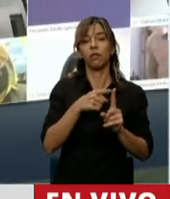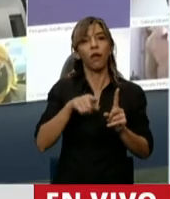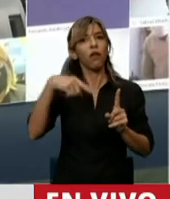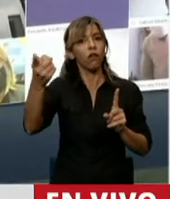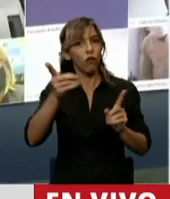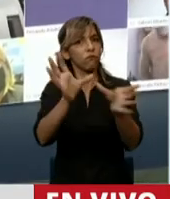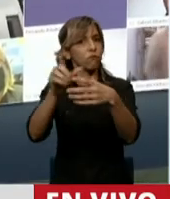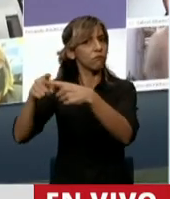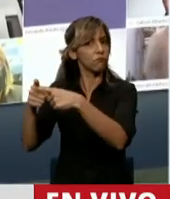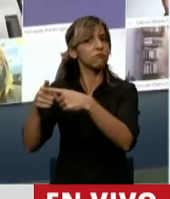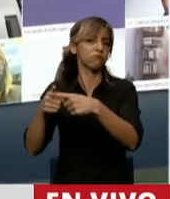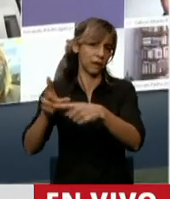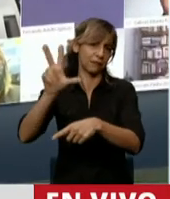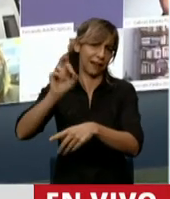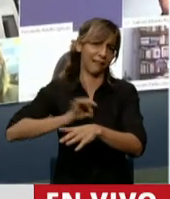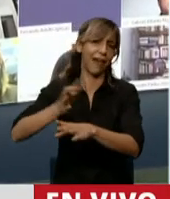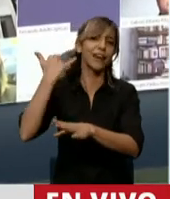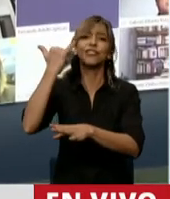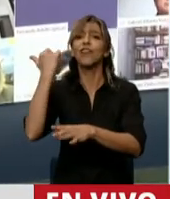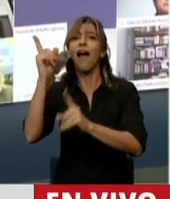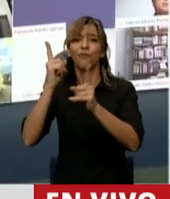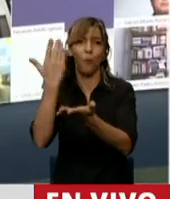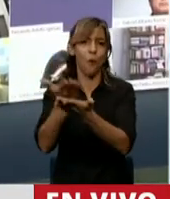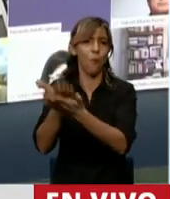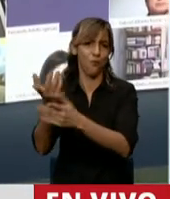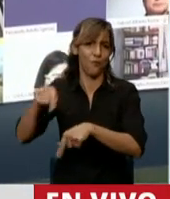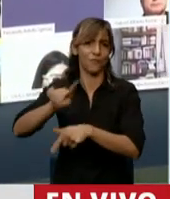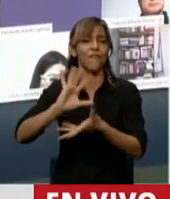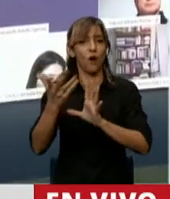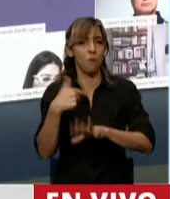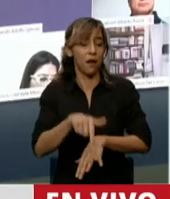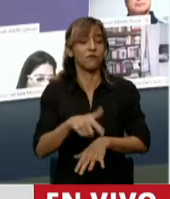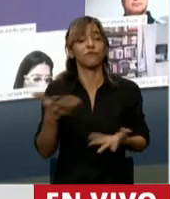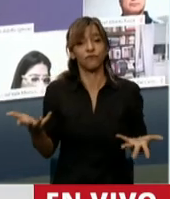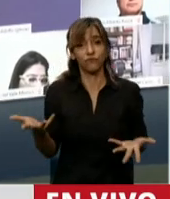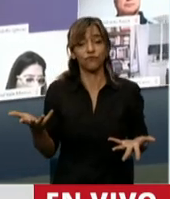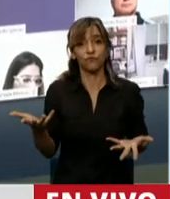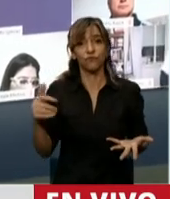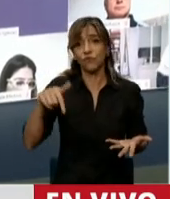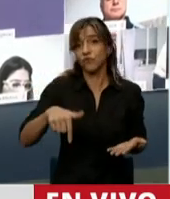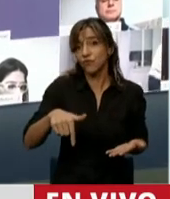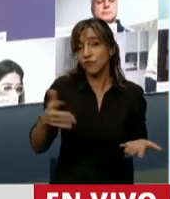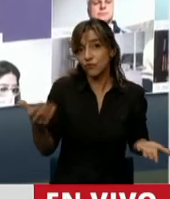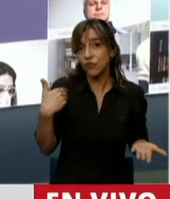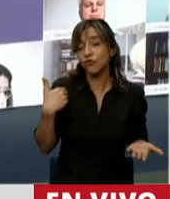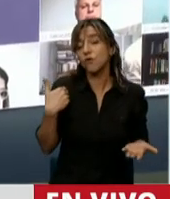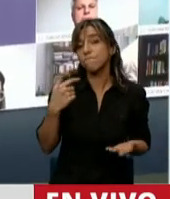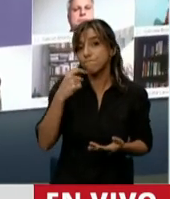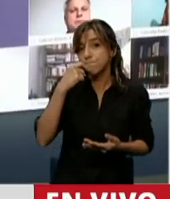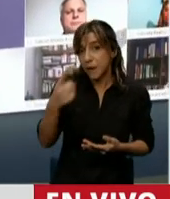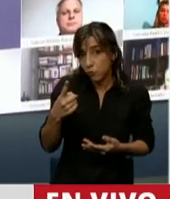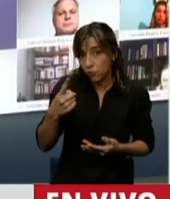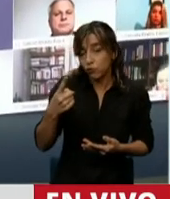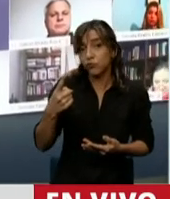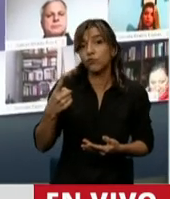desde hace más de 30 años en el seno del Congreso de la Nación. En concreto, señor Cafiero, la consulta es